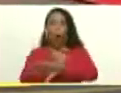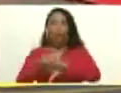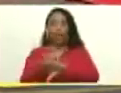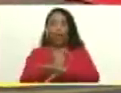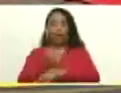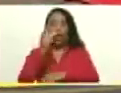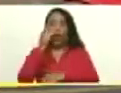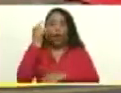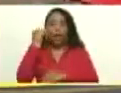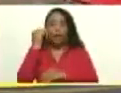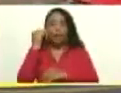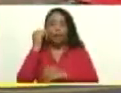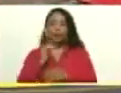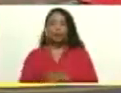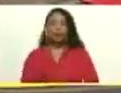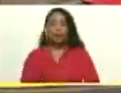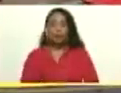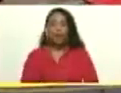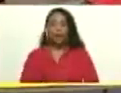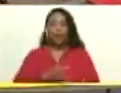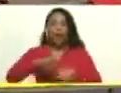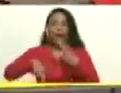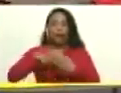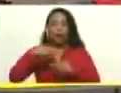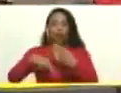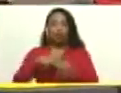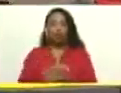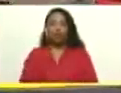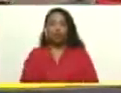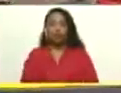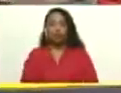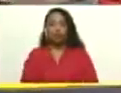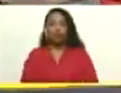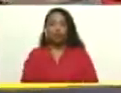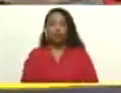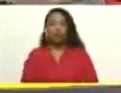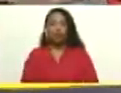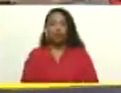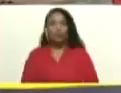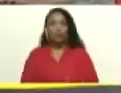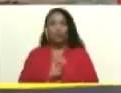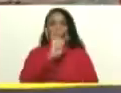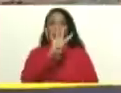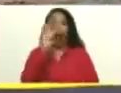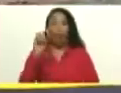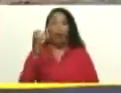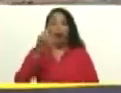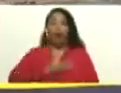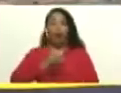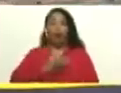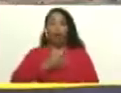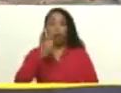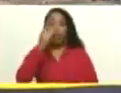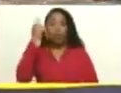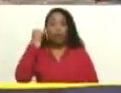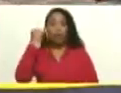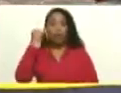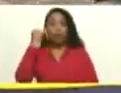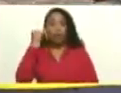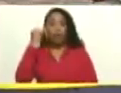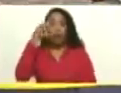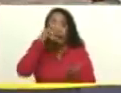y gobernadoras de la revolución. Los 40 alcaldes y alcaldesas de las